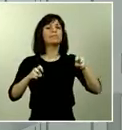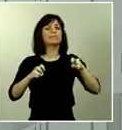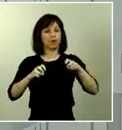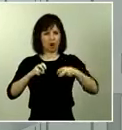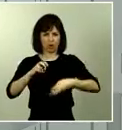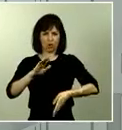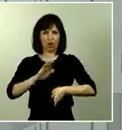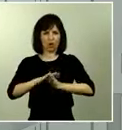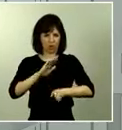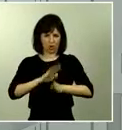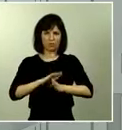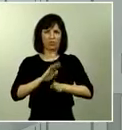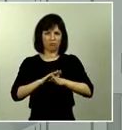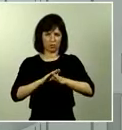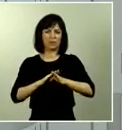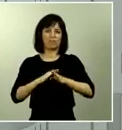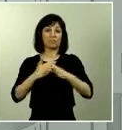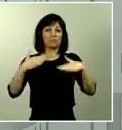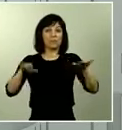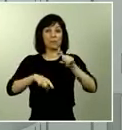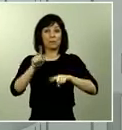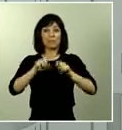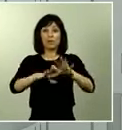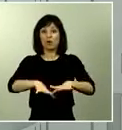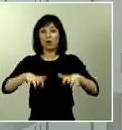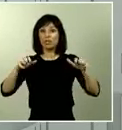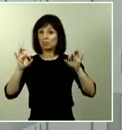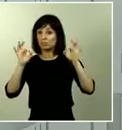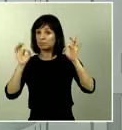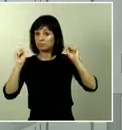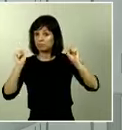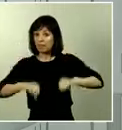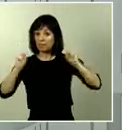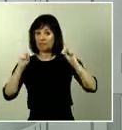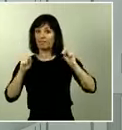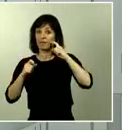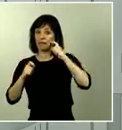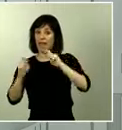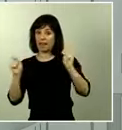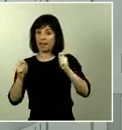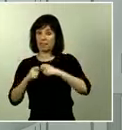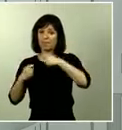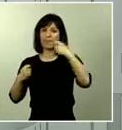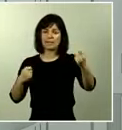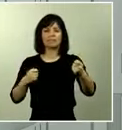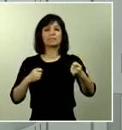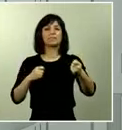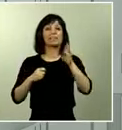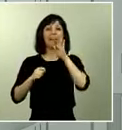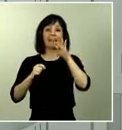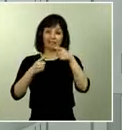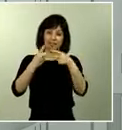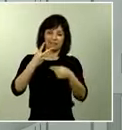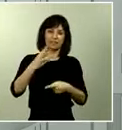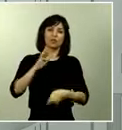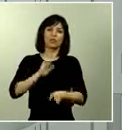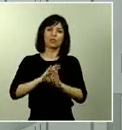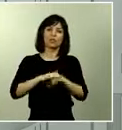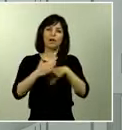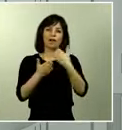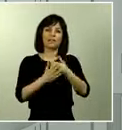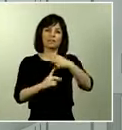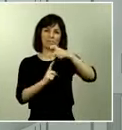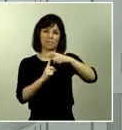otorga este permiso para la prórroga del estado de alarma, van a seguir vigentes hasta el día 9 de mayo incluido.